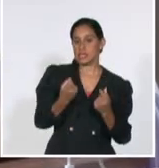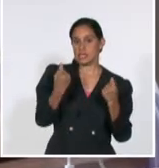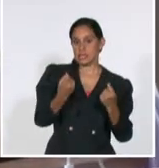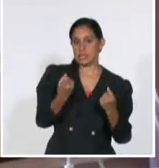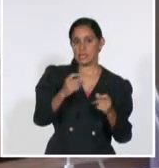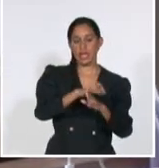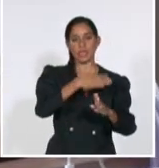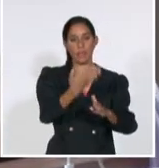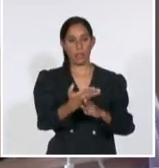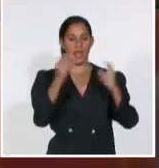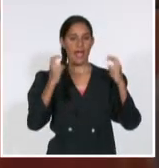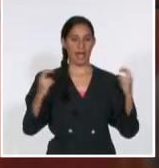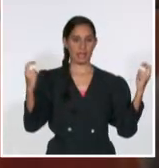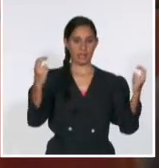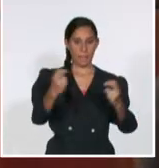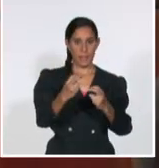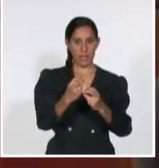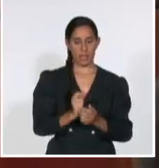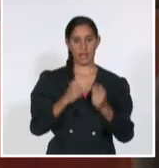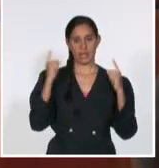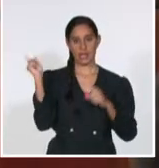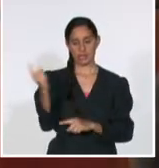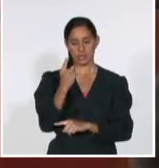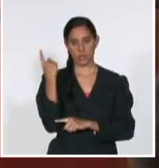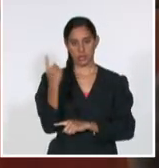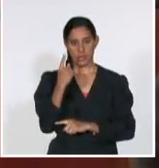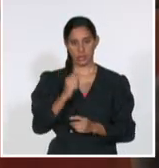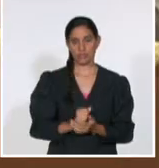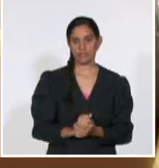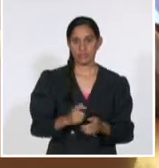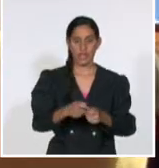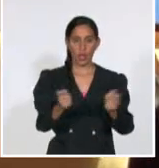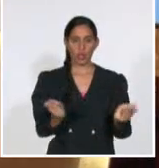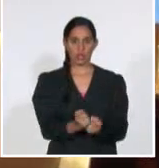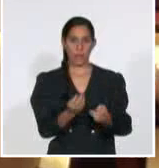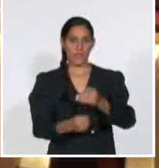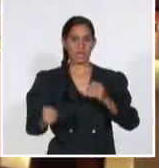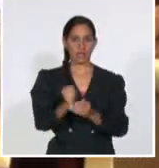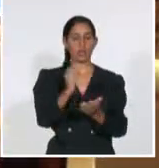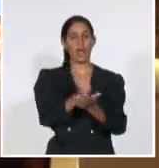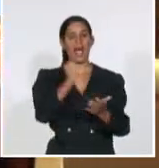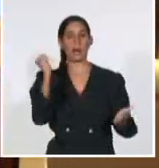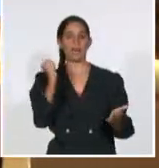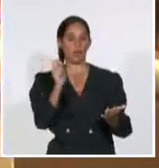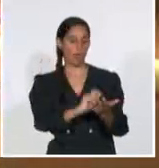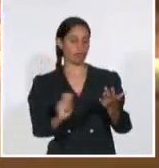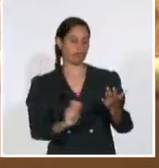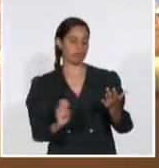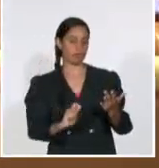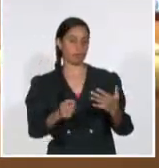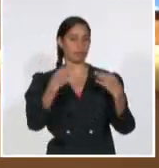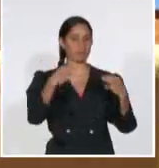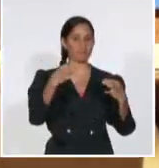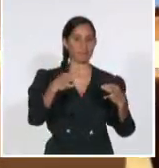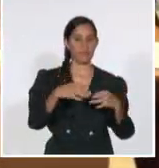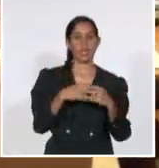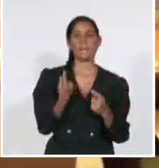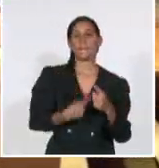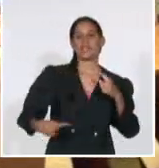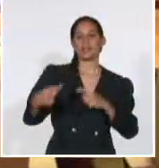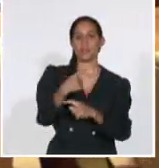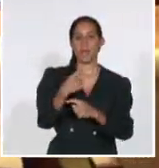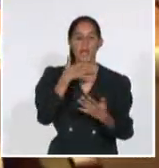Asamblea Nacional del Poder Popular. También el Consejo de Ministros aprobó el informe que da cuenta de los principales resultados y